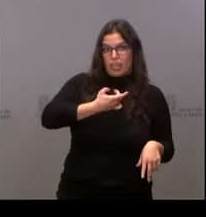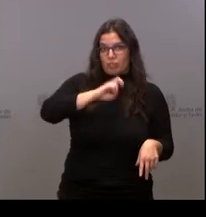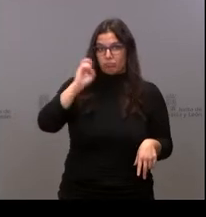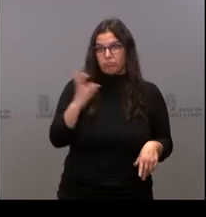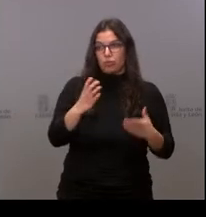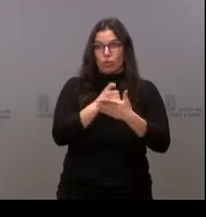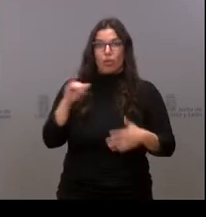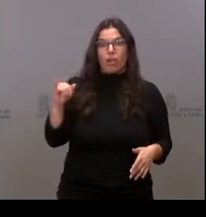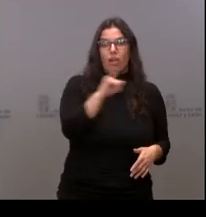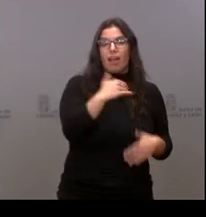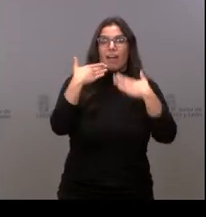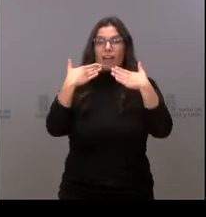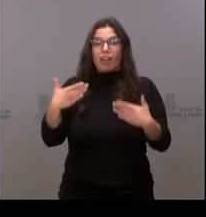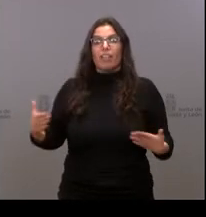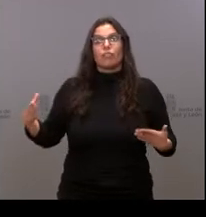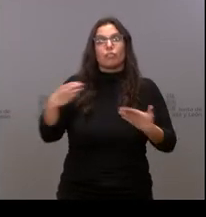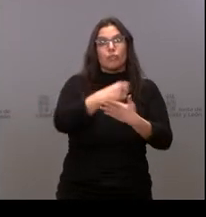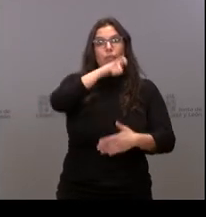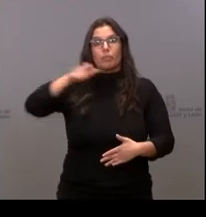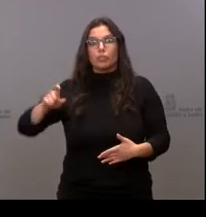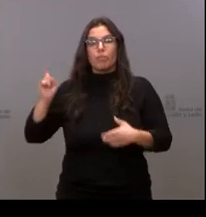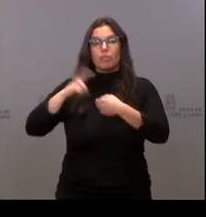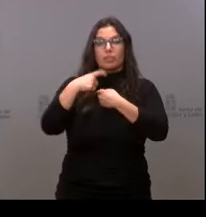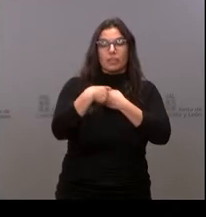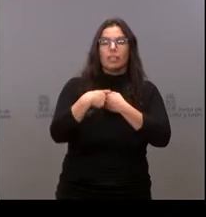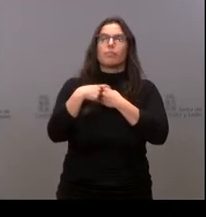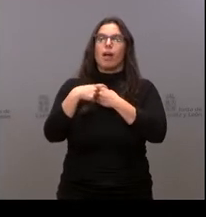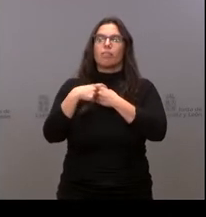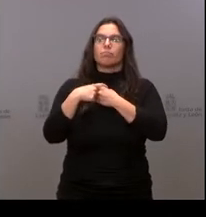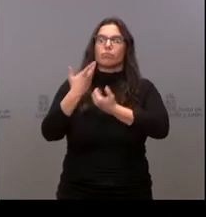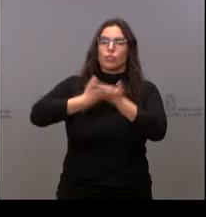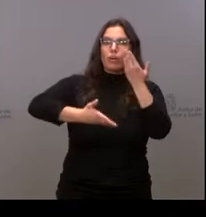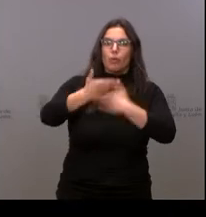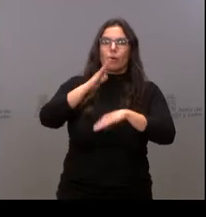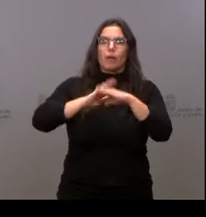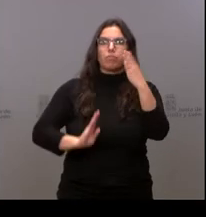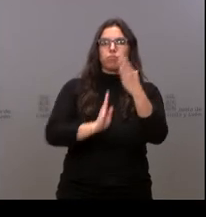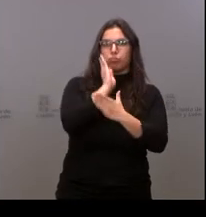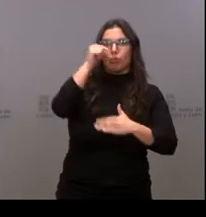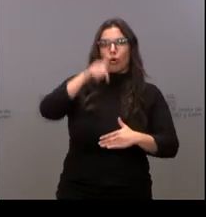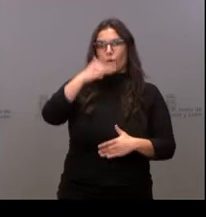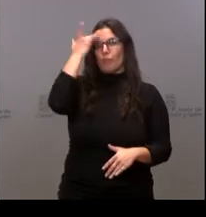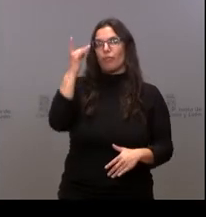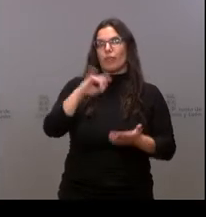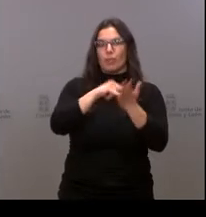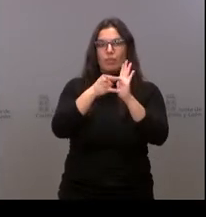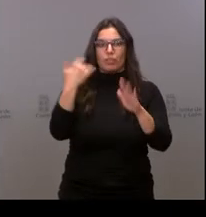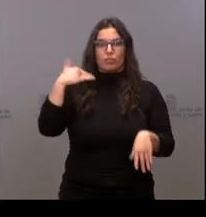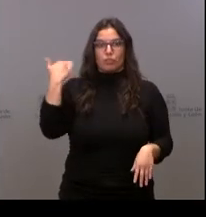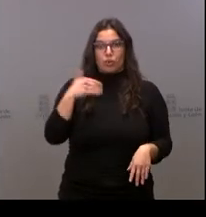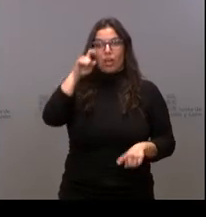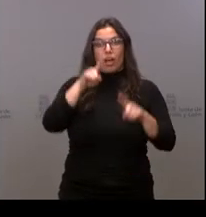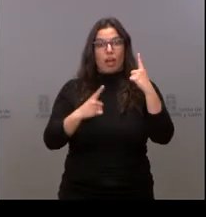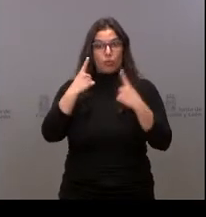y gracias a todos los que habéis participado y habéis hecho posible que tengamos hoy este Plan Soria. Aquellos que estáis hoy aquí presentes y